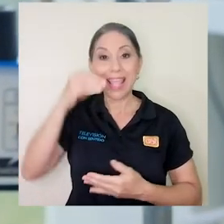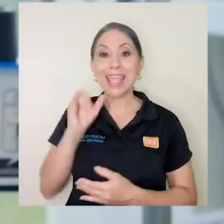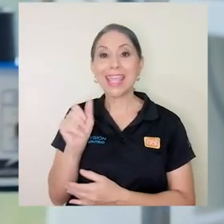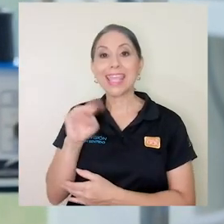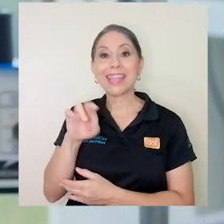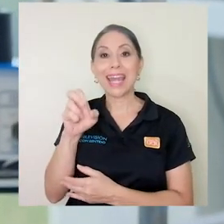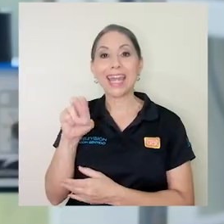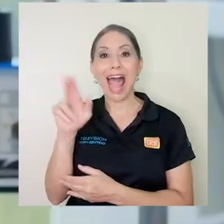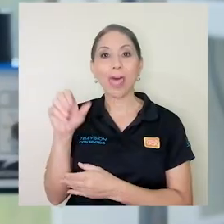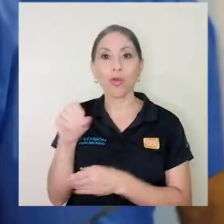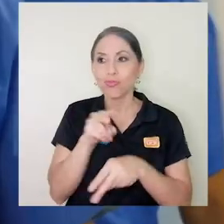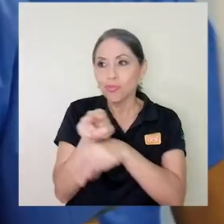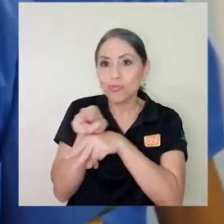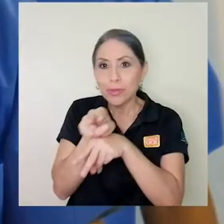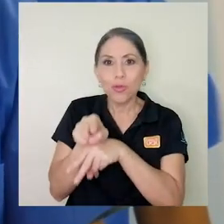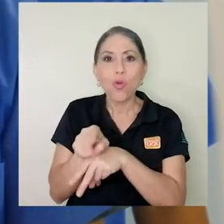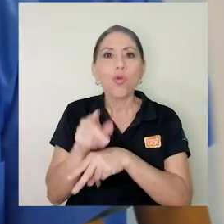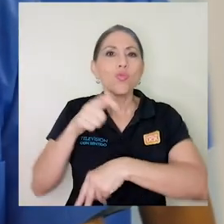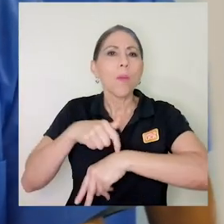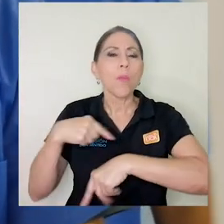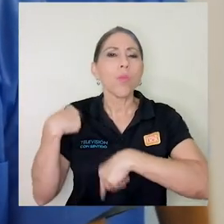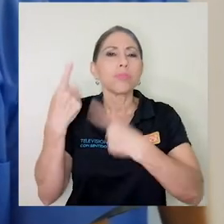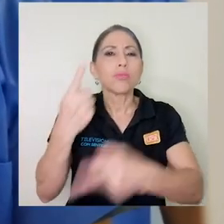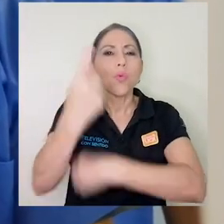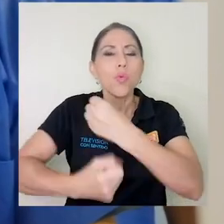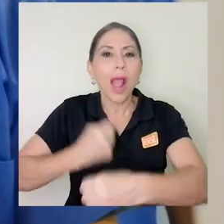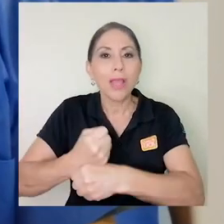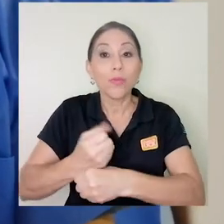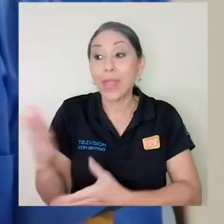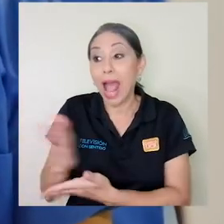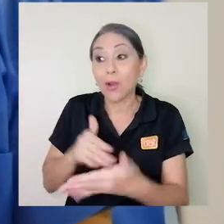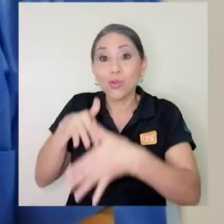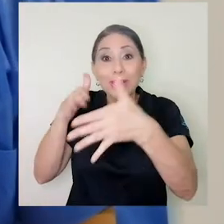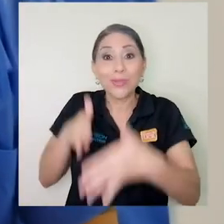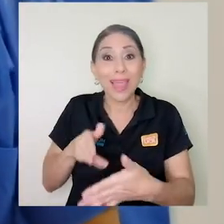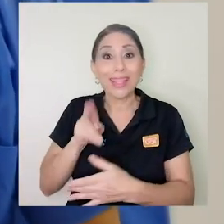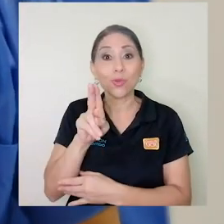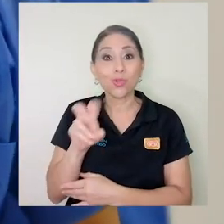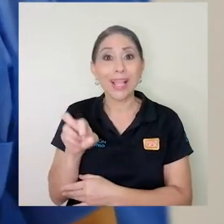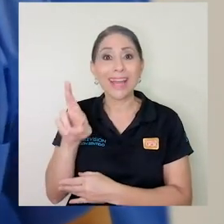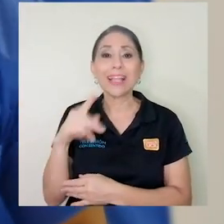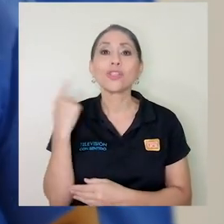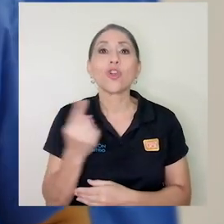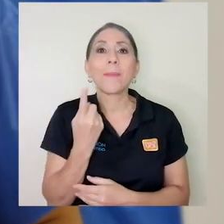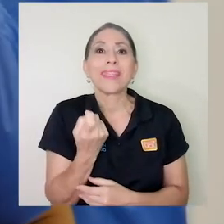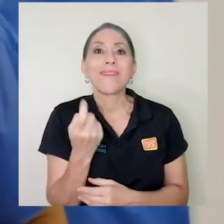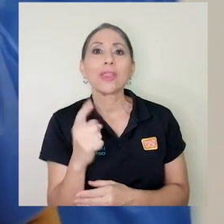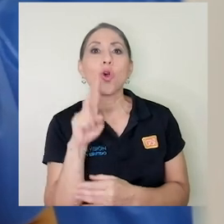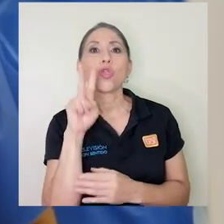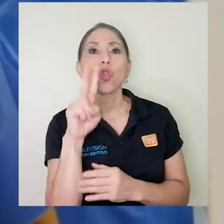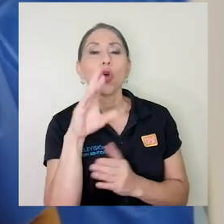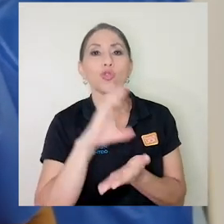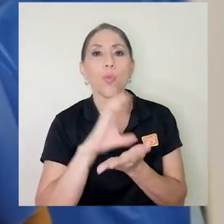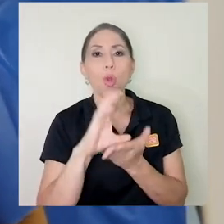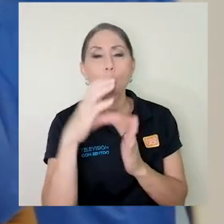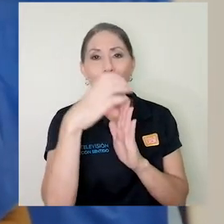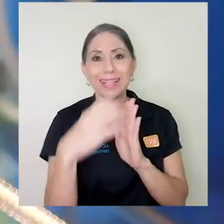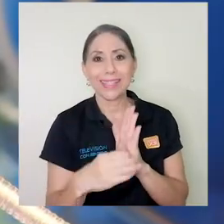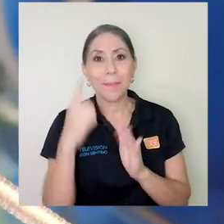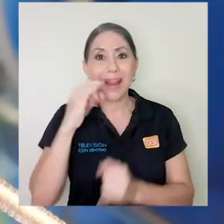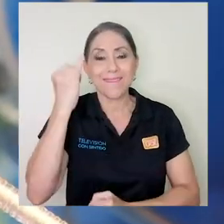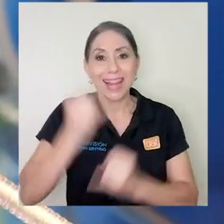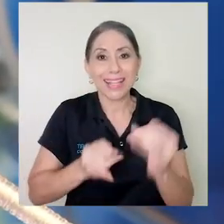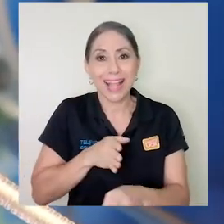duración de un año. Hubo estudiantes de la UCR a los que les faltó solamente dos bloques para finalizar la carrera